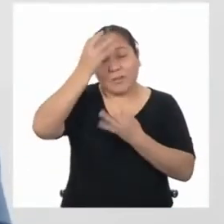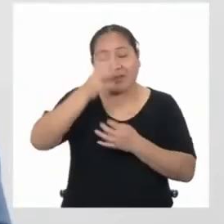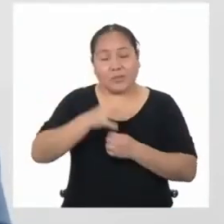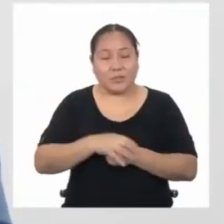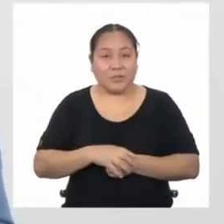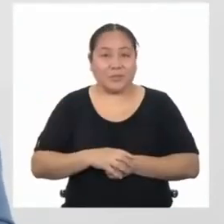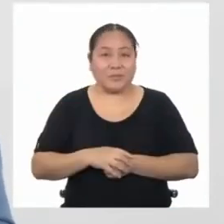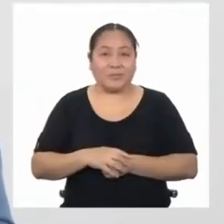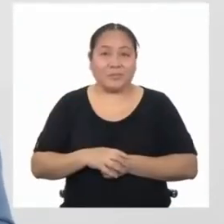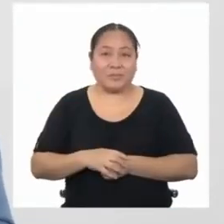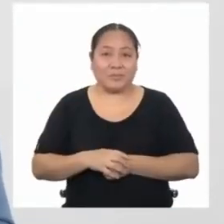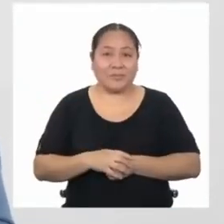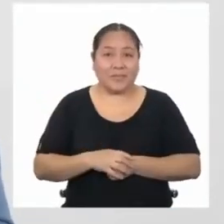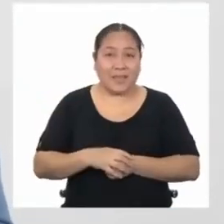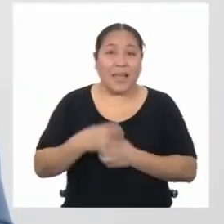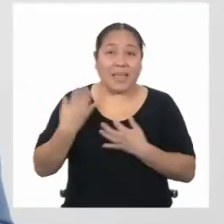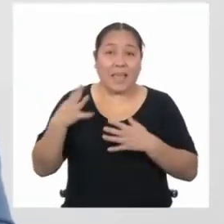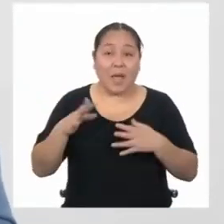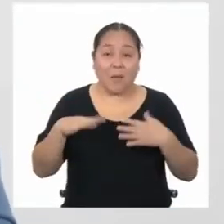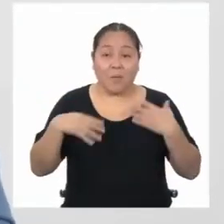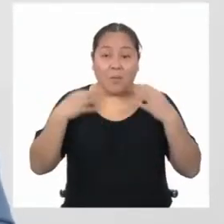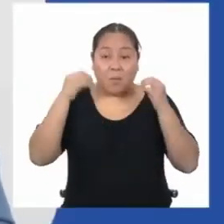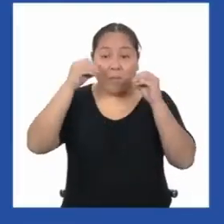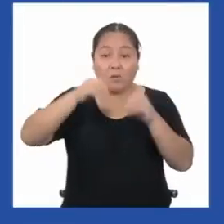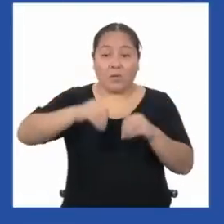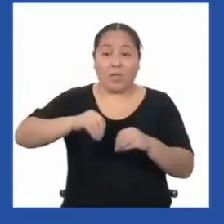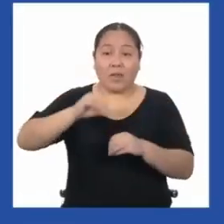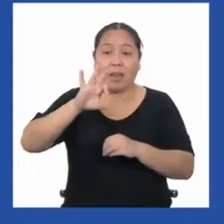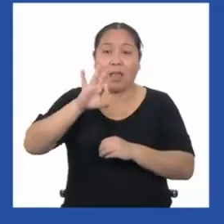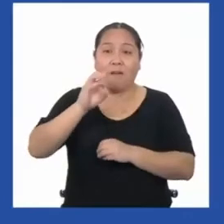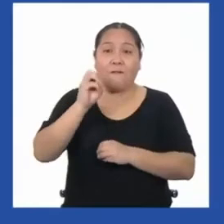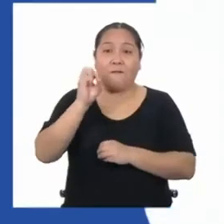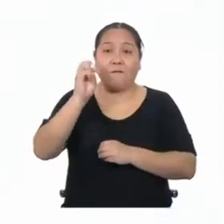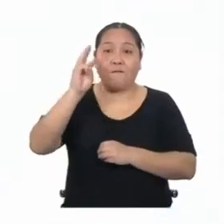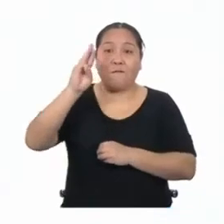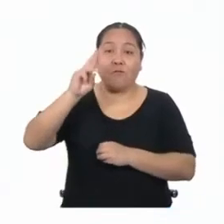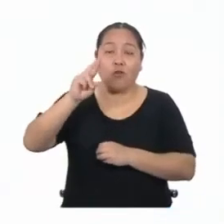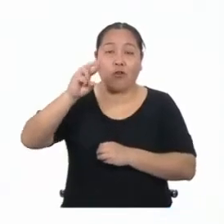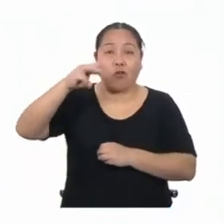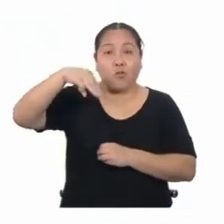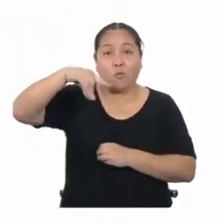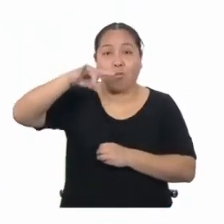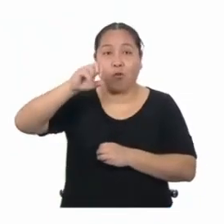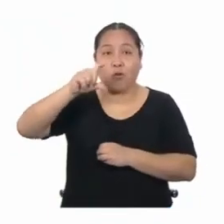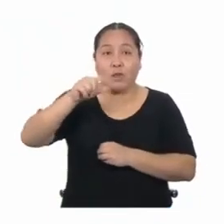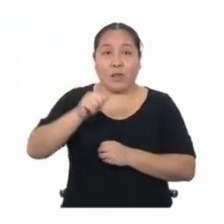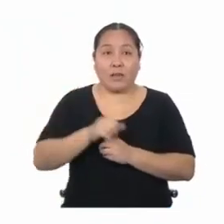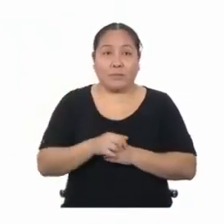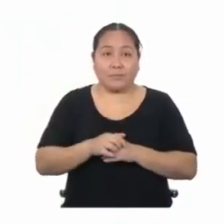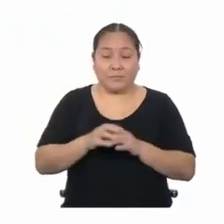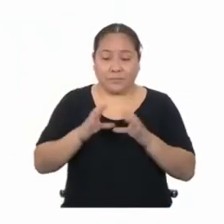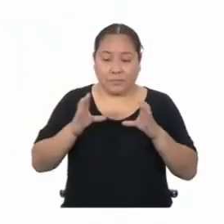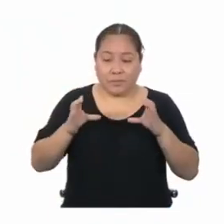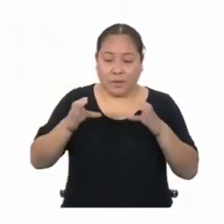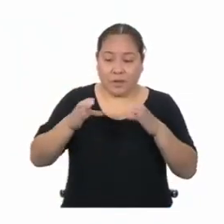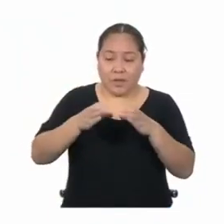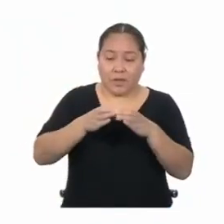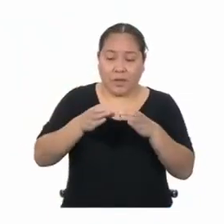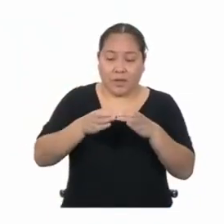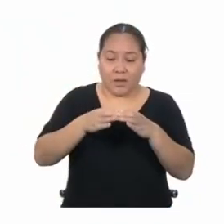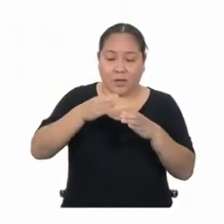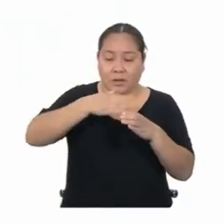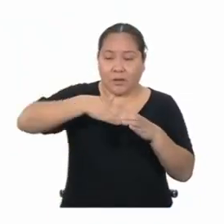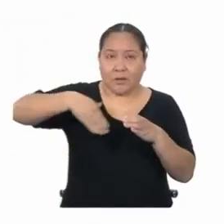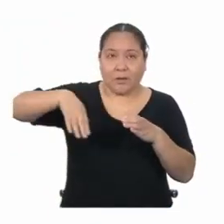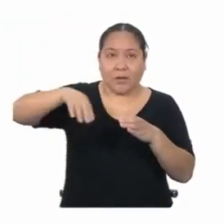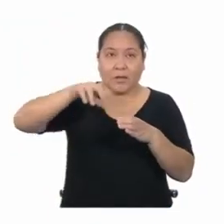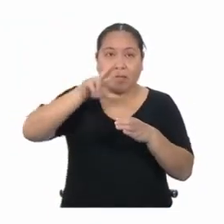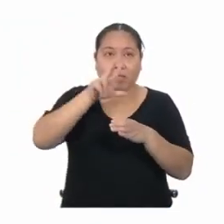Entonces, ya podemos aplicar la fórmula. La superficie del círculo es igual a 3,14,